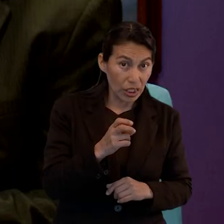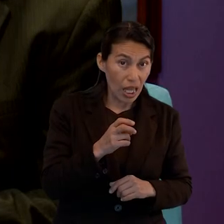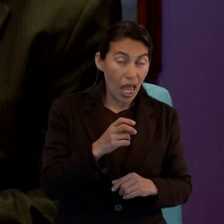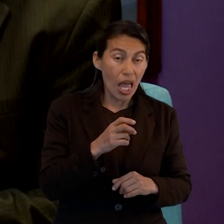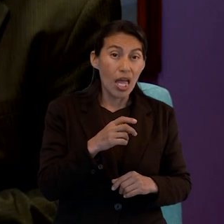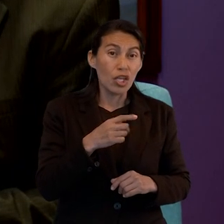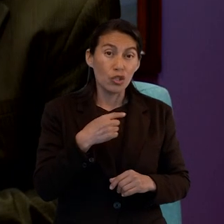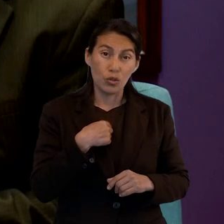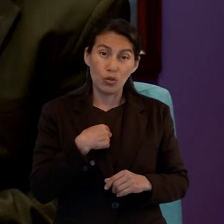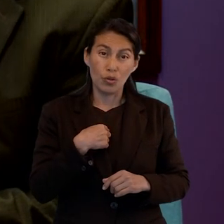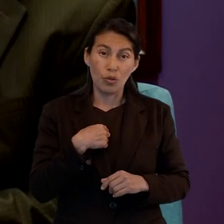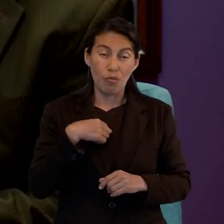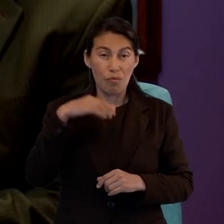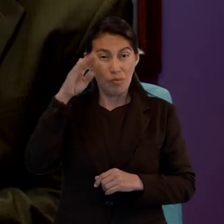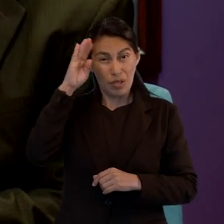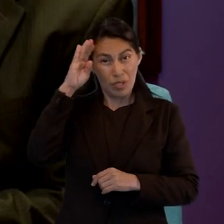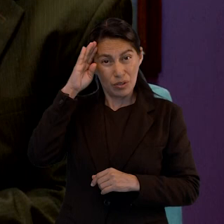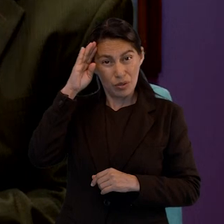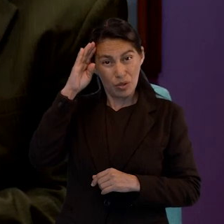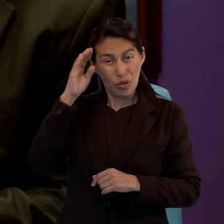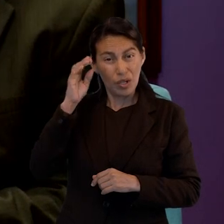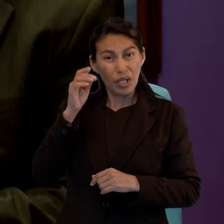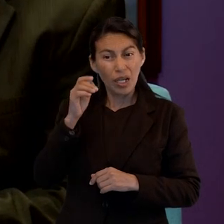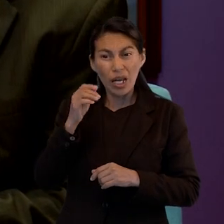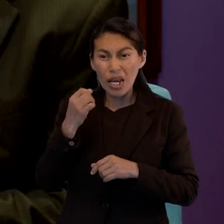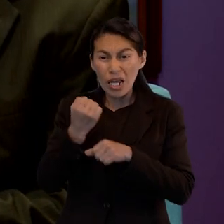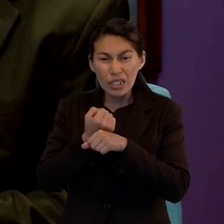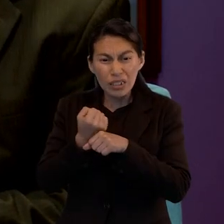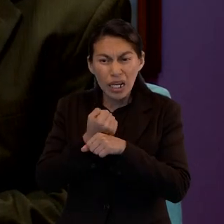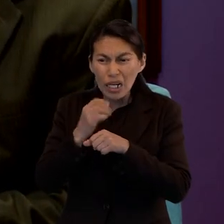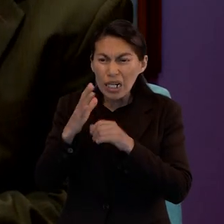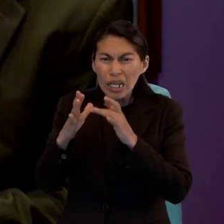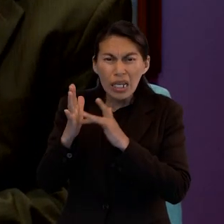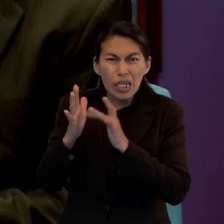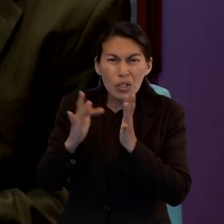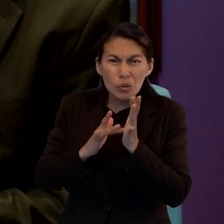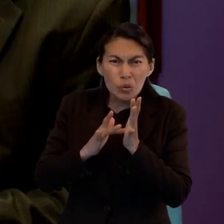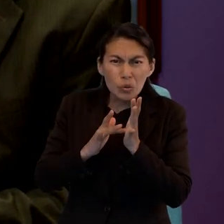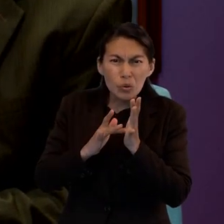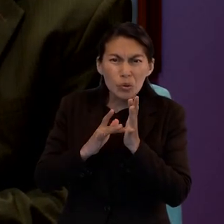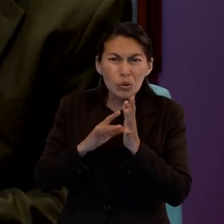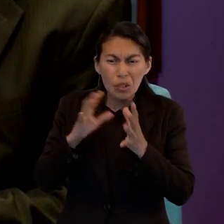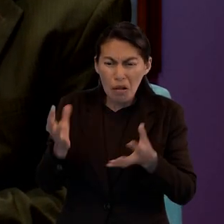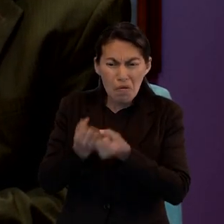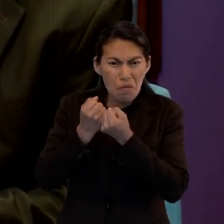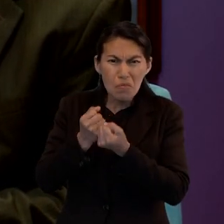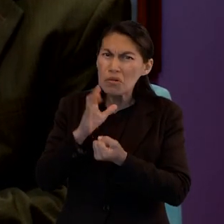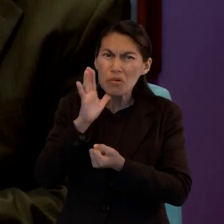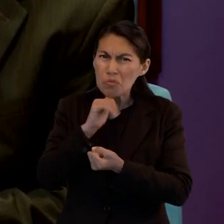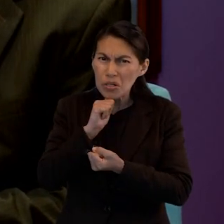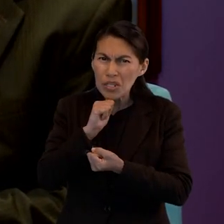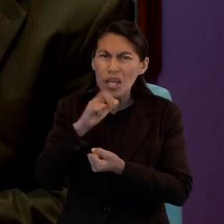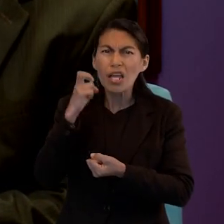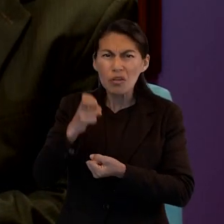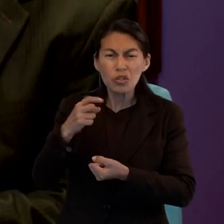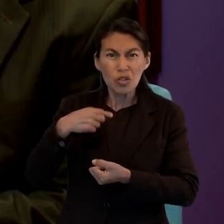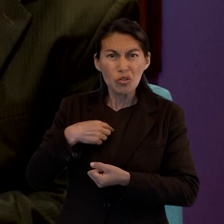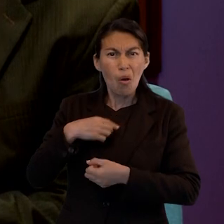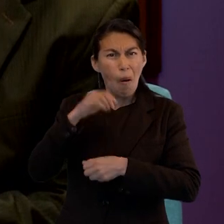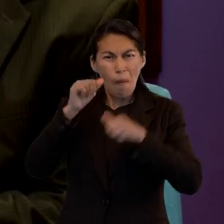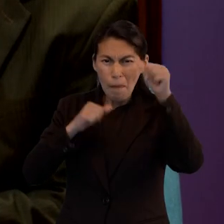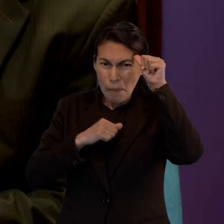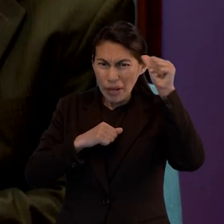un poder purificador. Es decir, nos quedamos manchados de pecado. Y eso nos condena, eso nos lleva a la muerte,